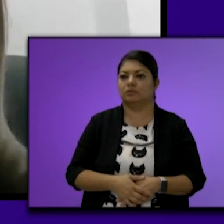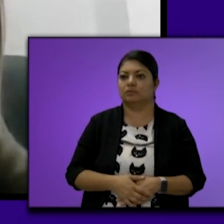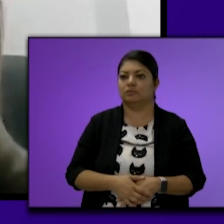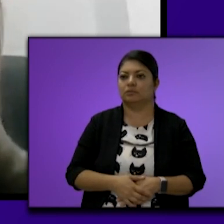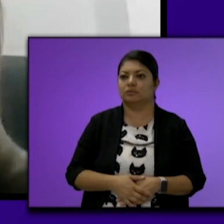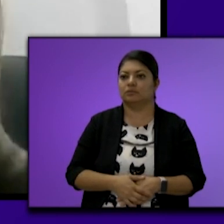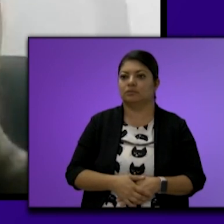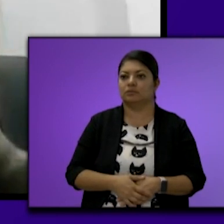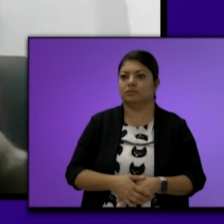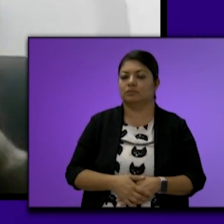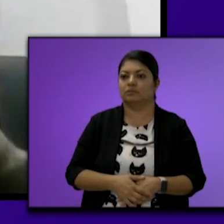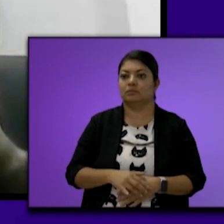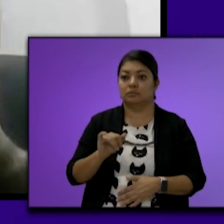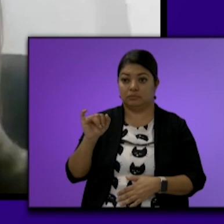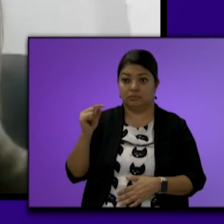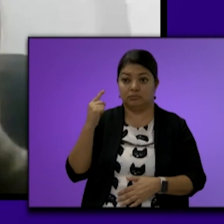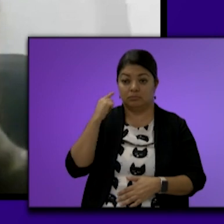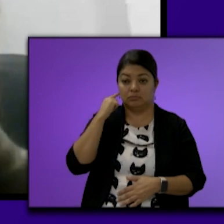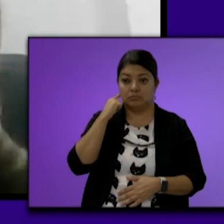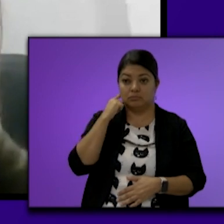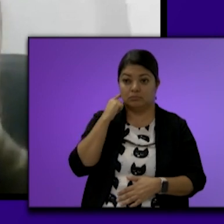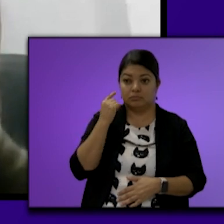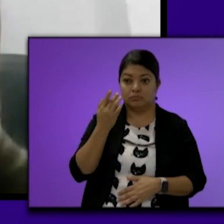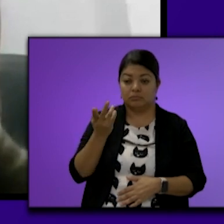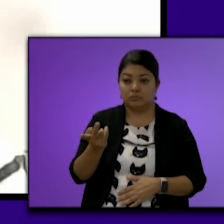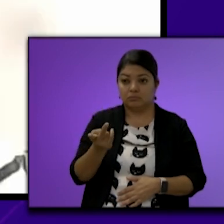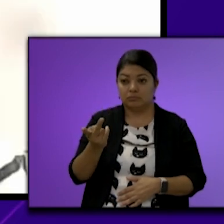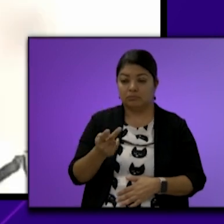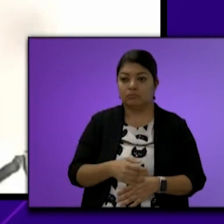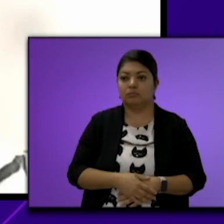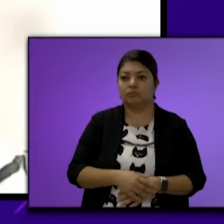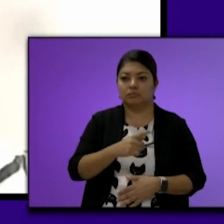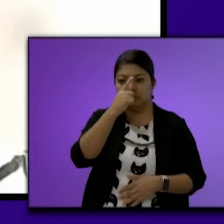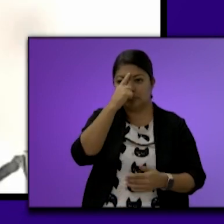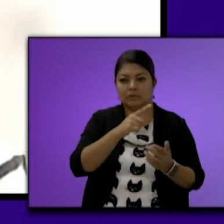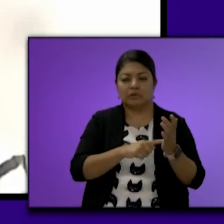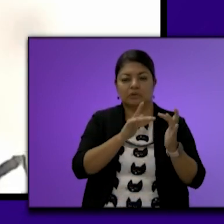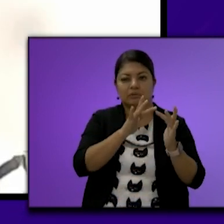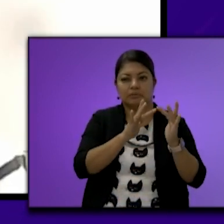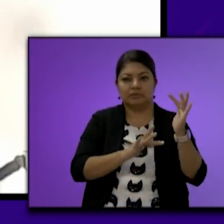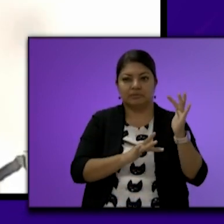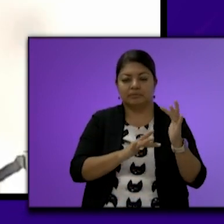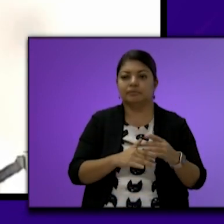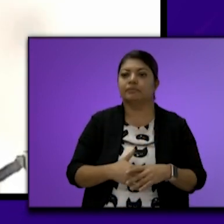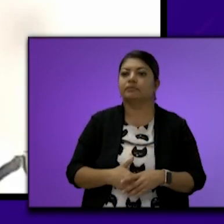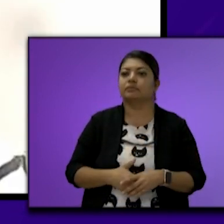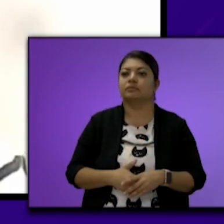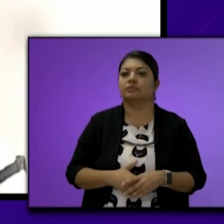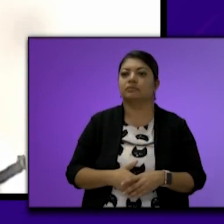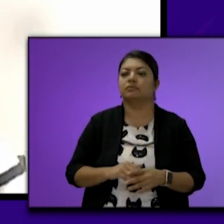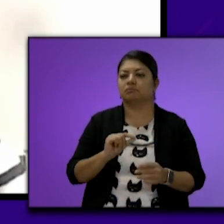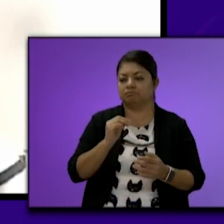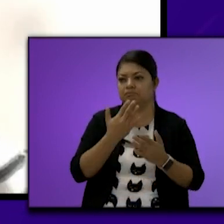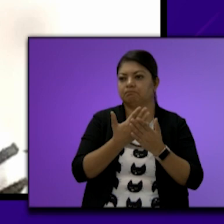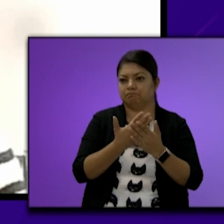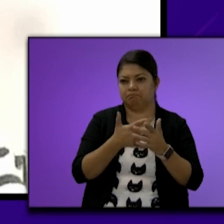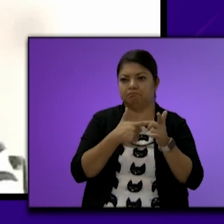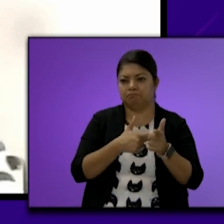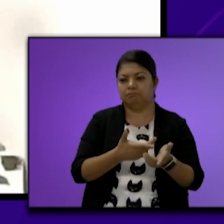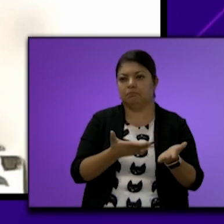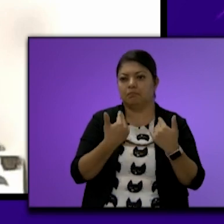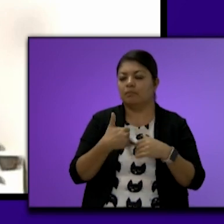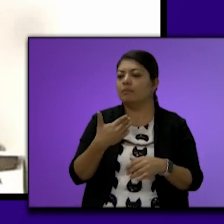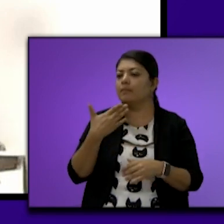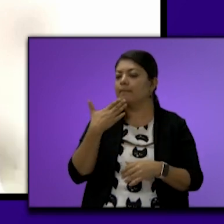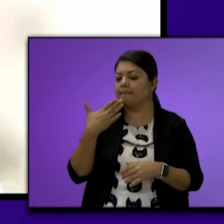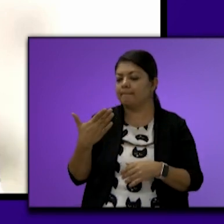¿Se me escuchó? Creo que se desconectó Si gusta ahorita Muy